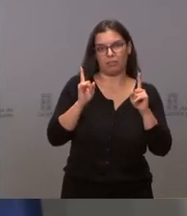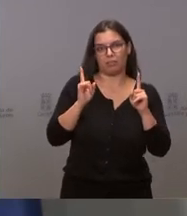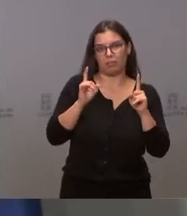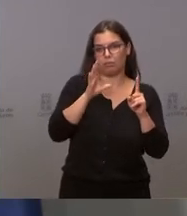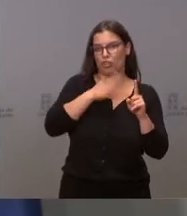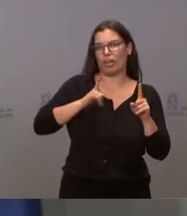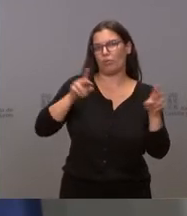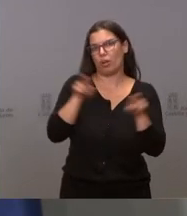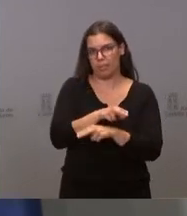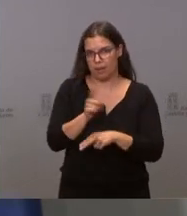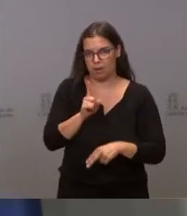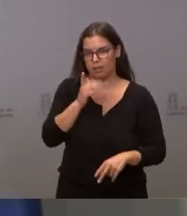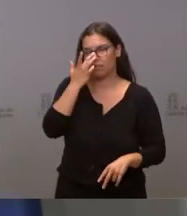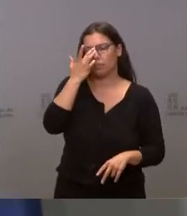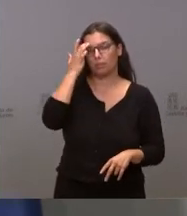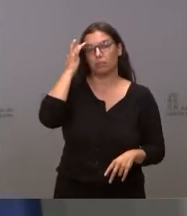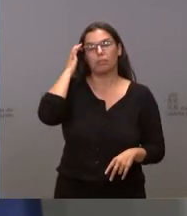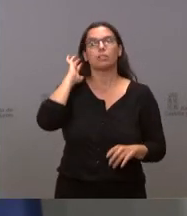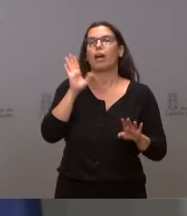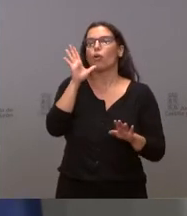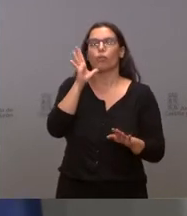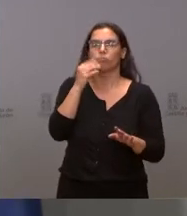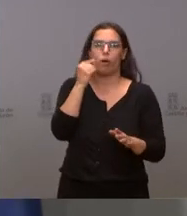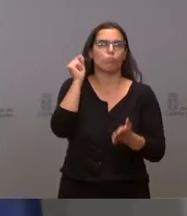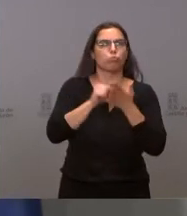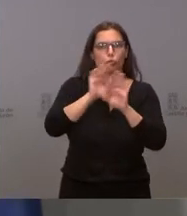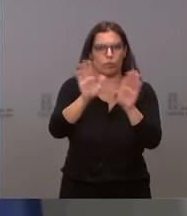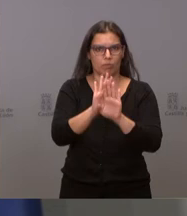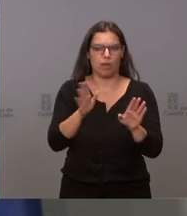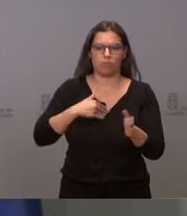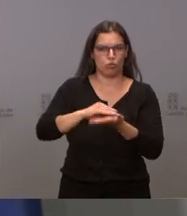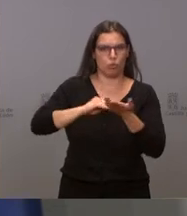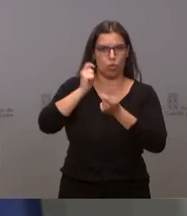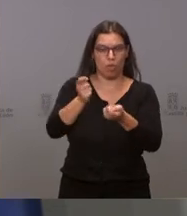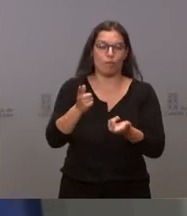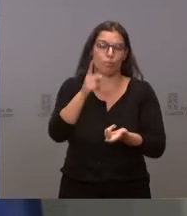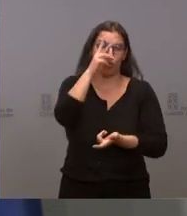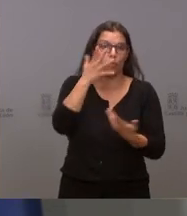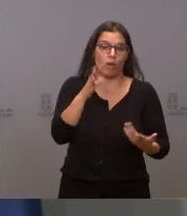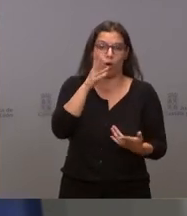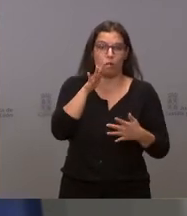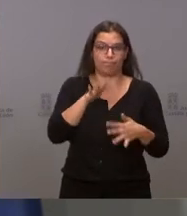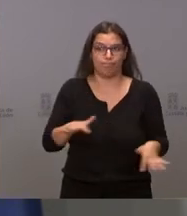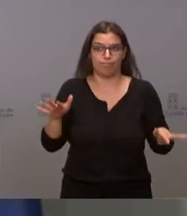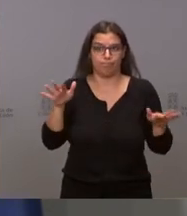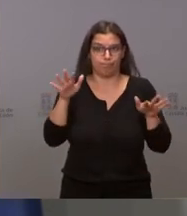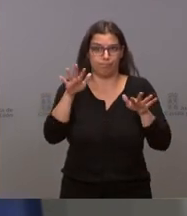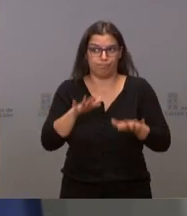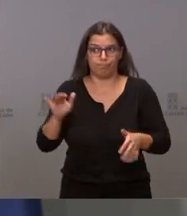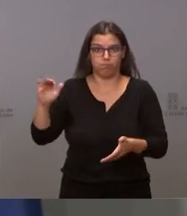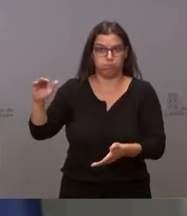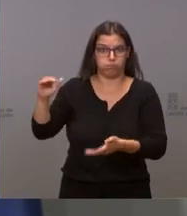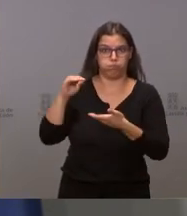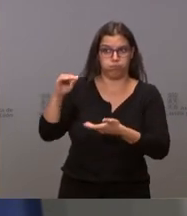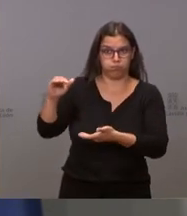un asunto puntual que va a ser solucionado, pero lo que nos preocupa es que el ritmo en este momento es un ritmo lento